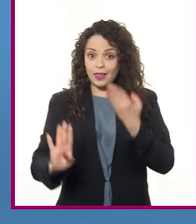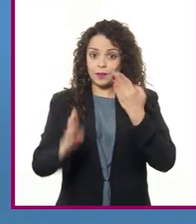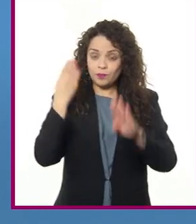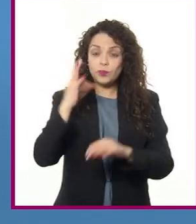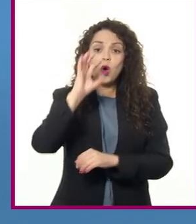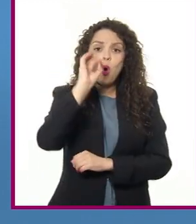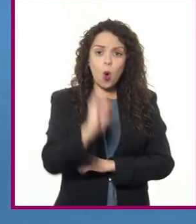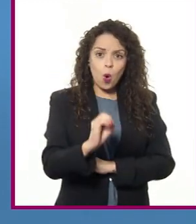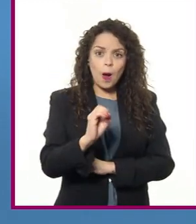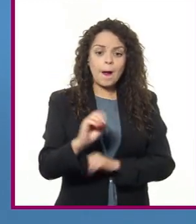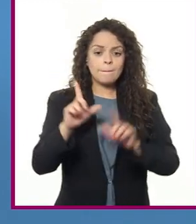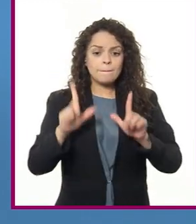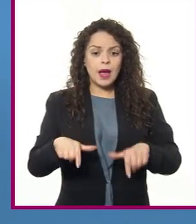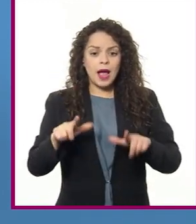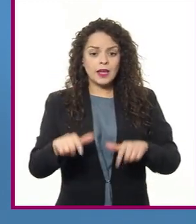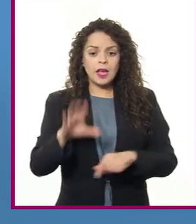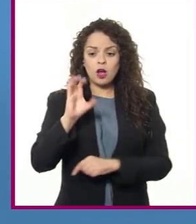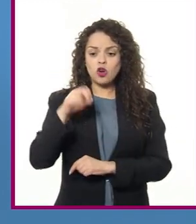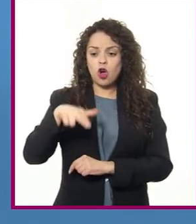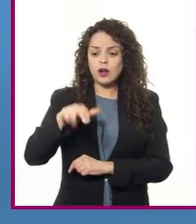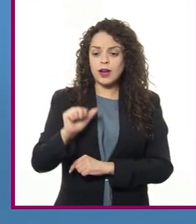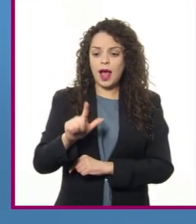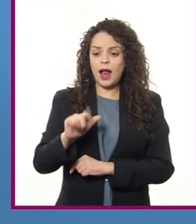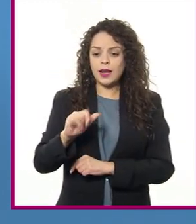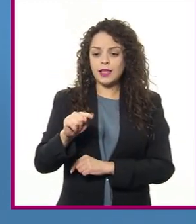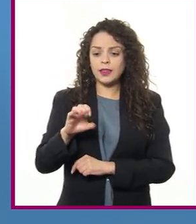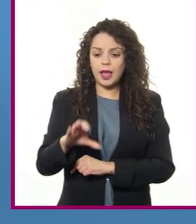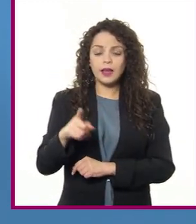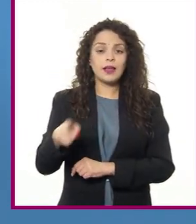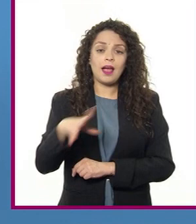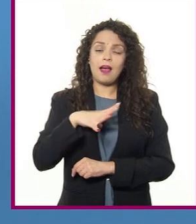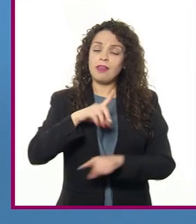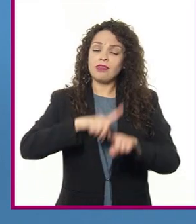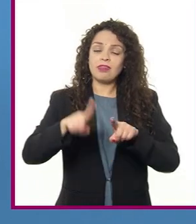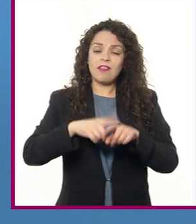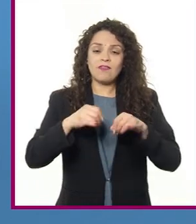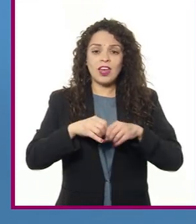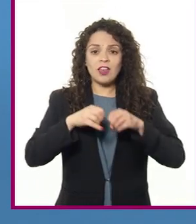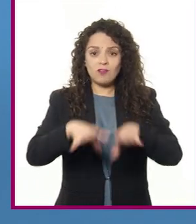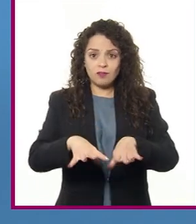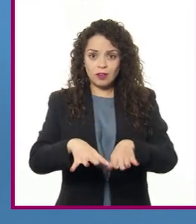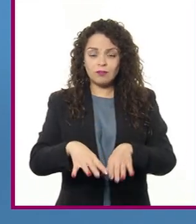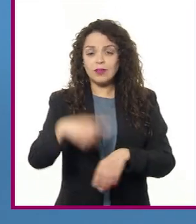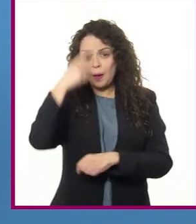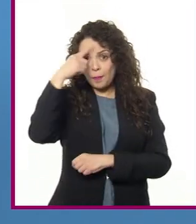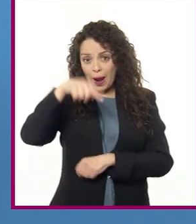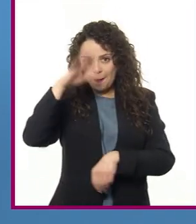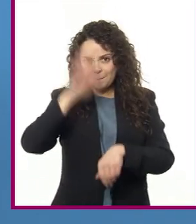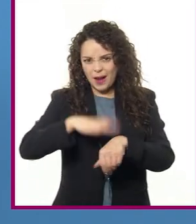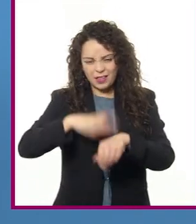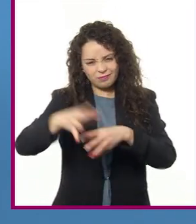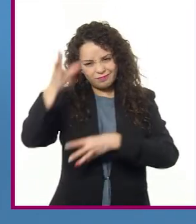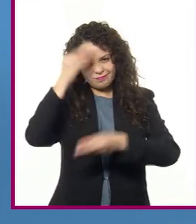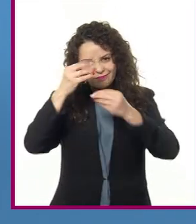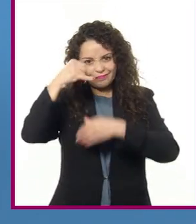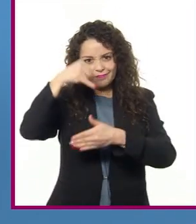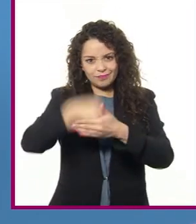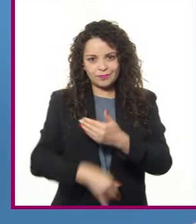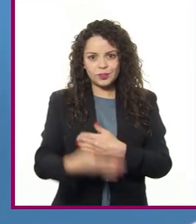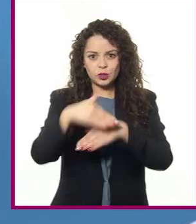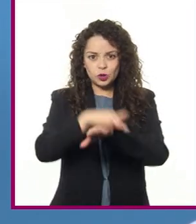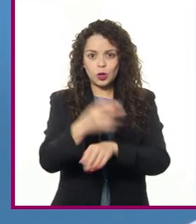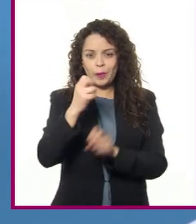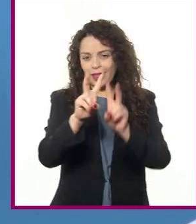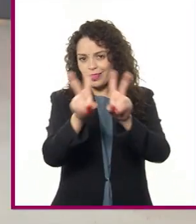consultando la página de Conalitec, en donde pueden encontrar información que enriquezca su conocimiento con respecto